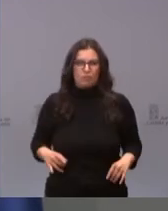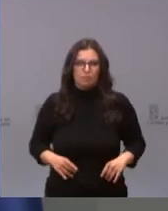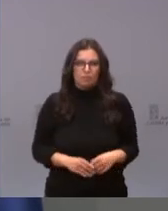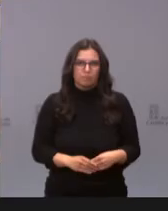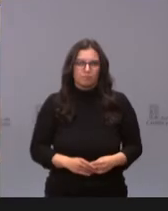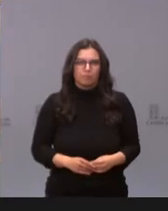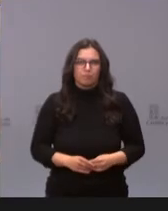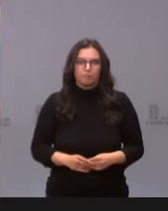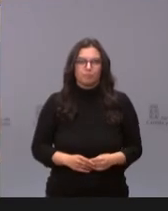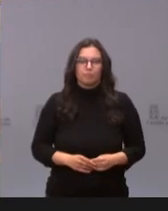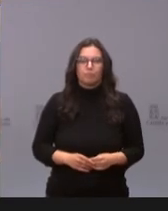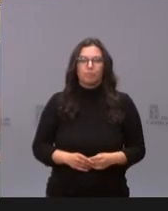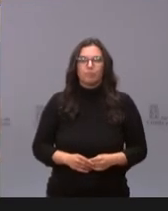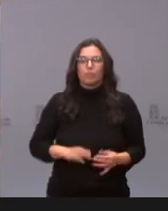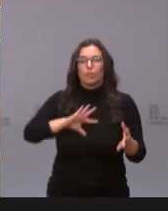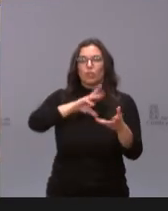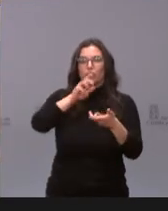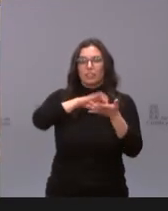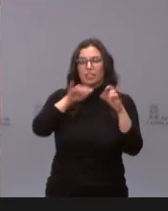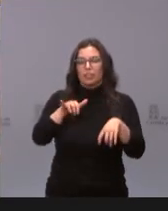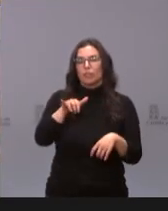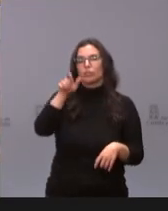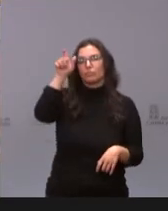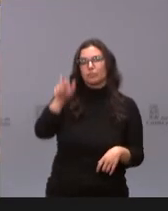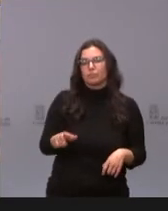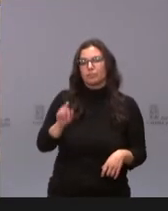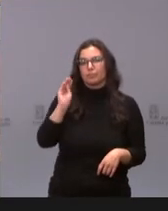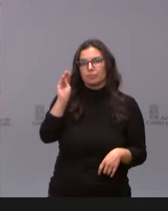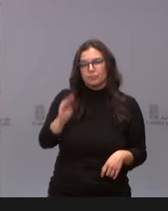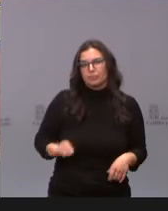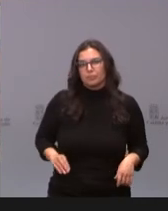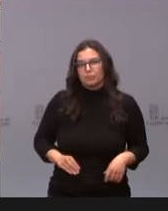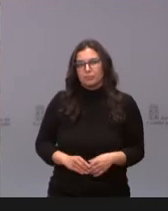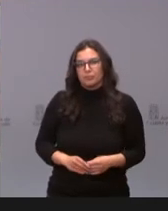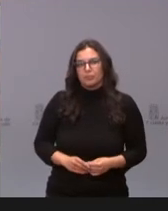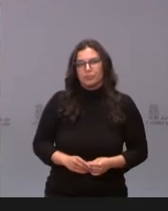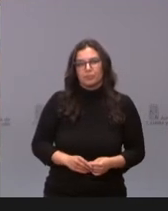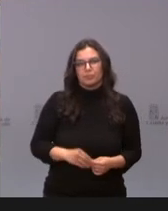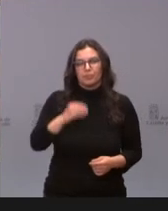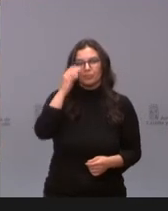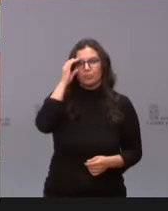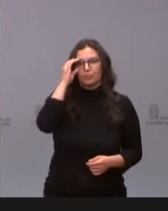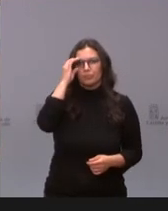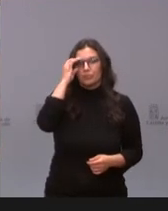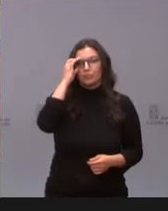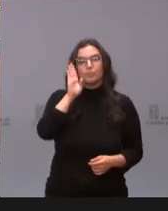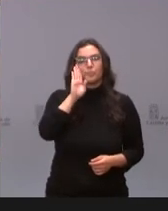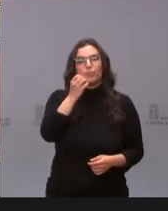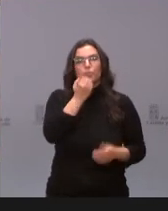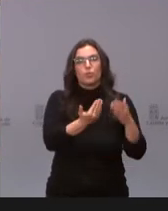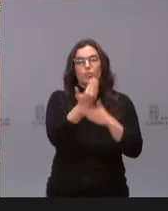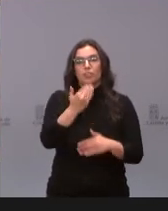Desde Noticias Castilla y León pregunta hoy Alessandra González. Buenos días, Alessandra. Buenos días,